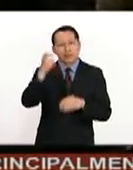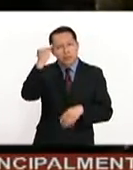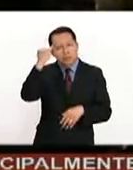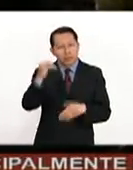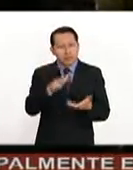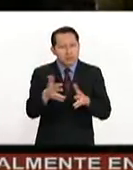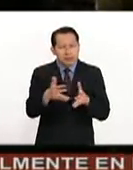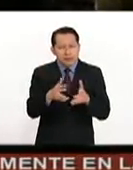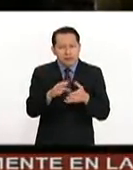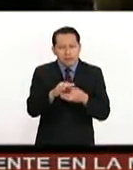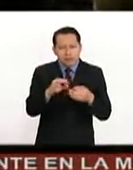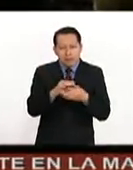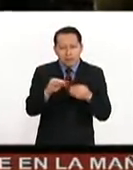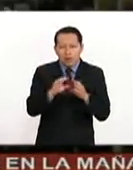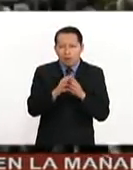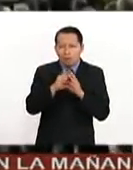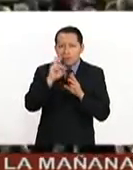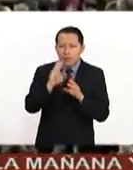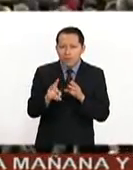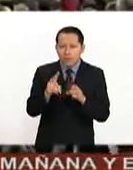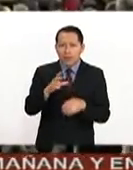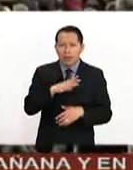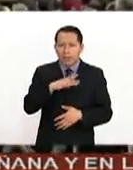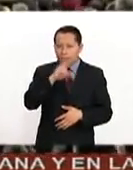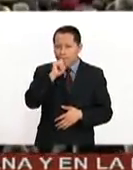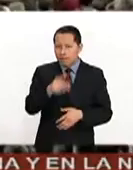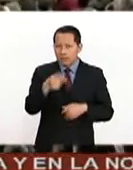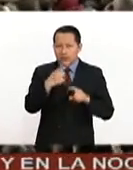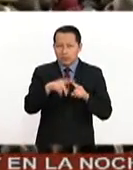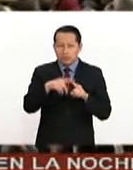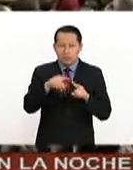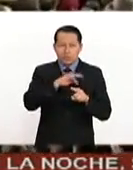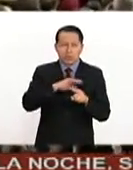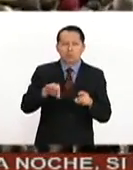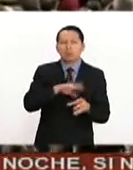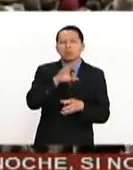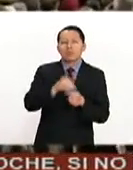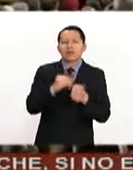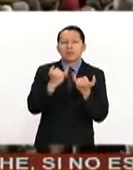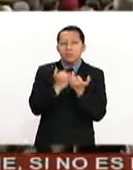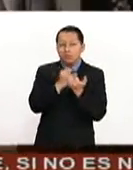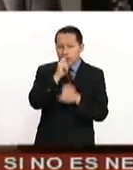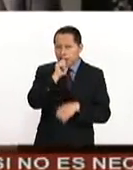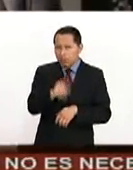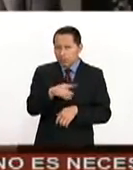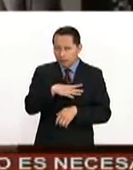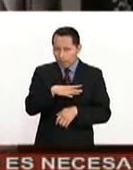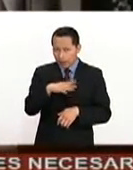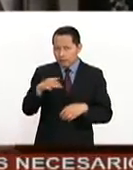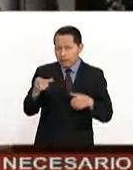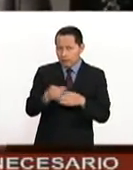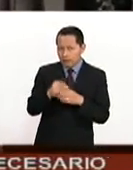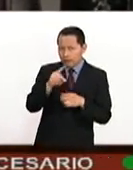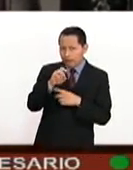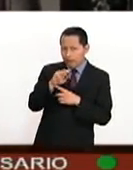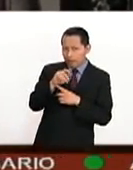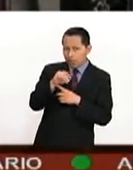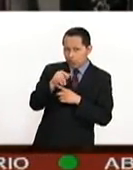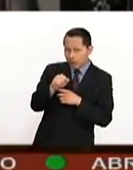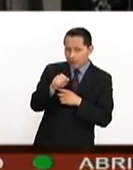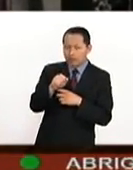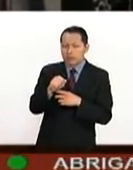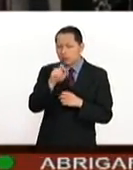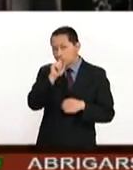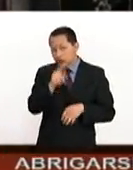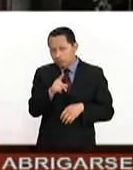menos para ver que la recepción en el lado opositor, en este caso entre los demócratas, no fue la que hubieran